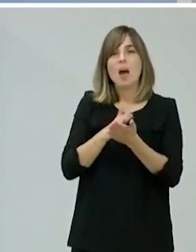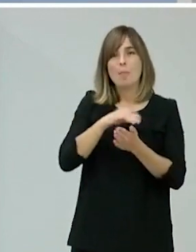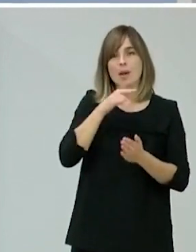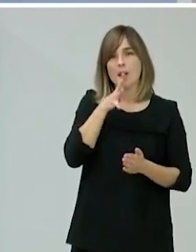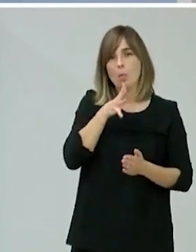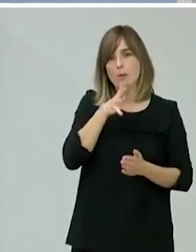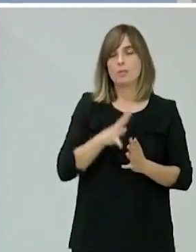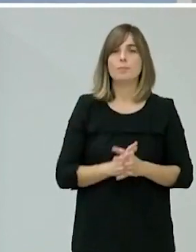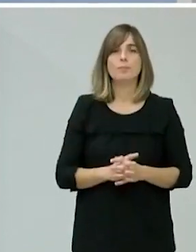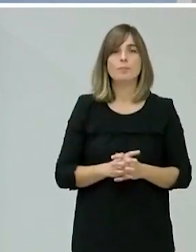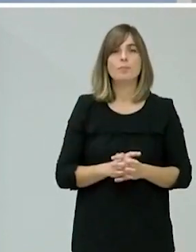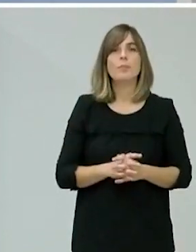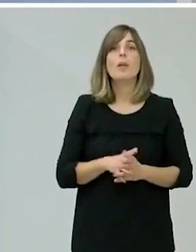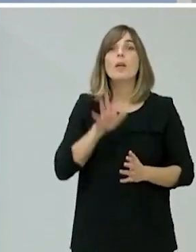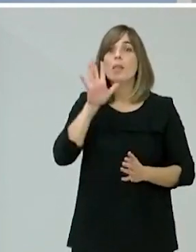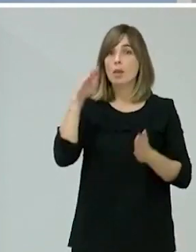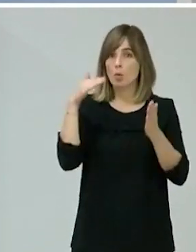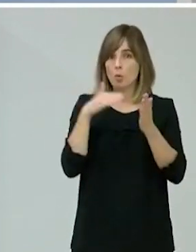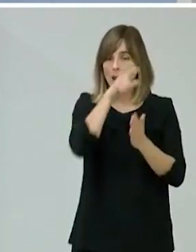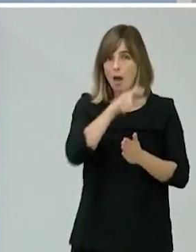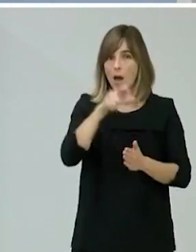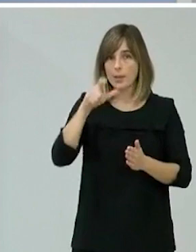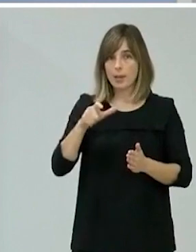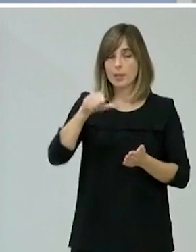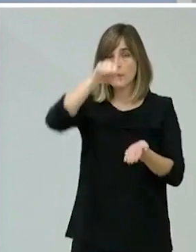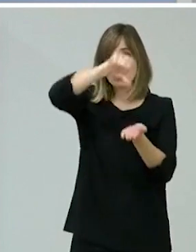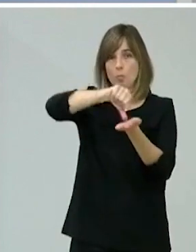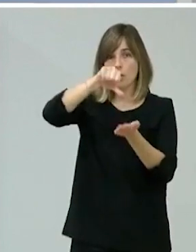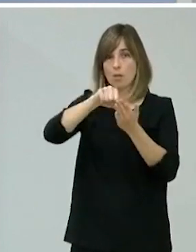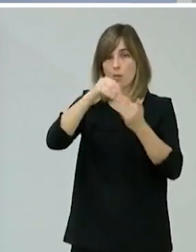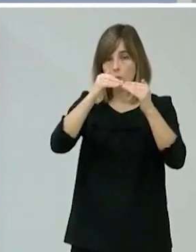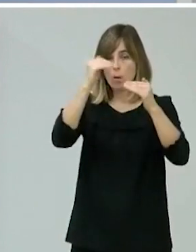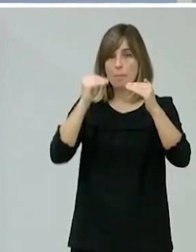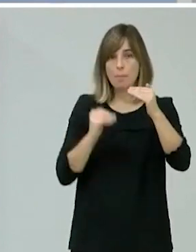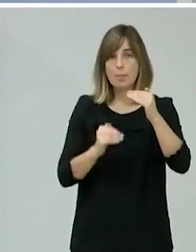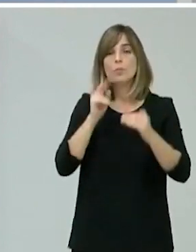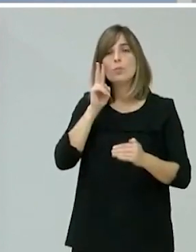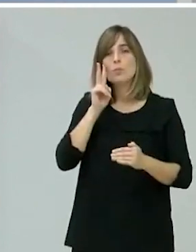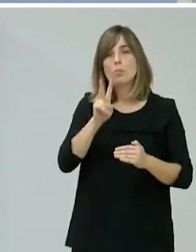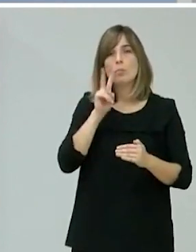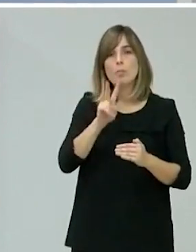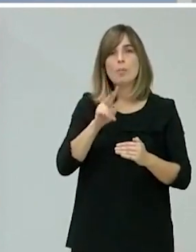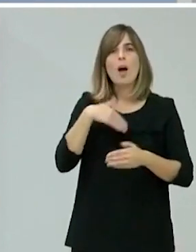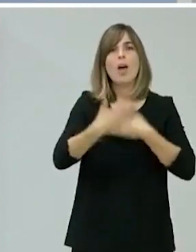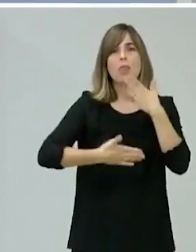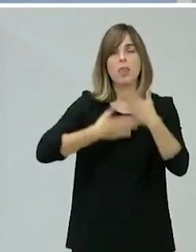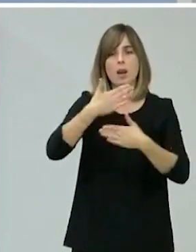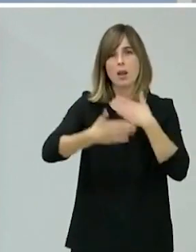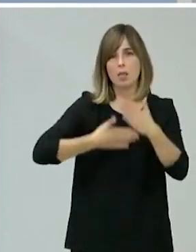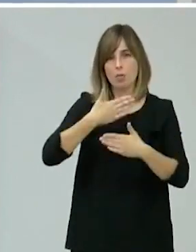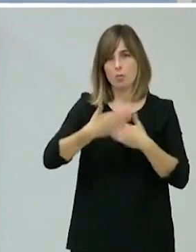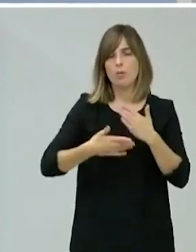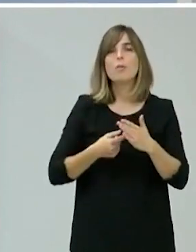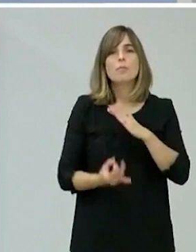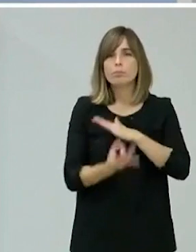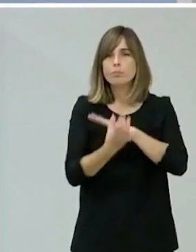Los municipios de menos de 5.000 habitantes en los que estamos observando una aceleración de la incidencia acumulada con un comportamiento casi vertical